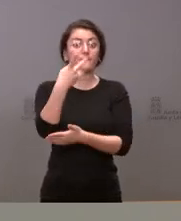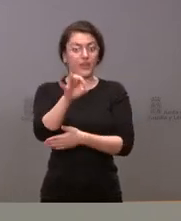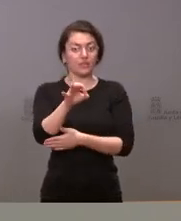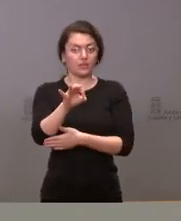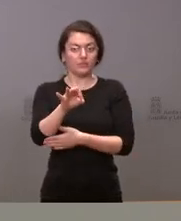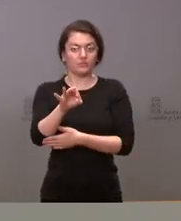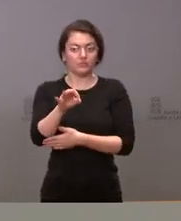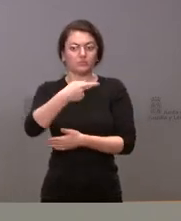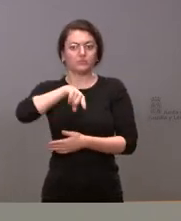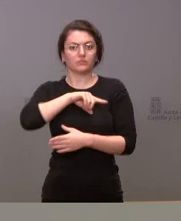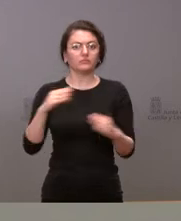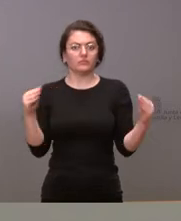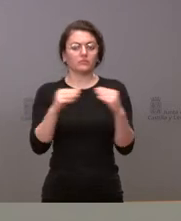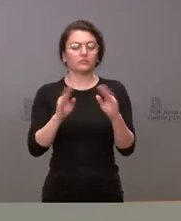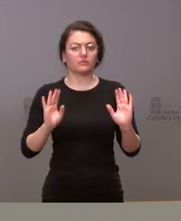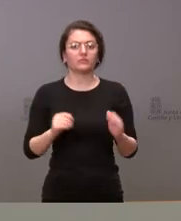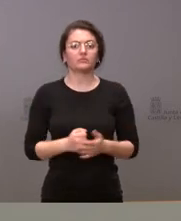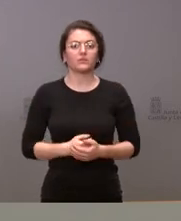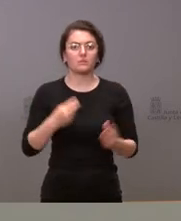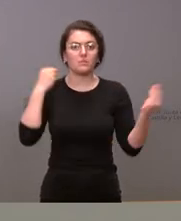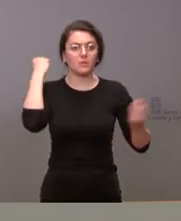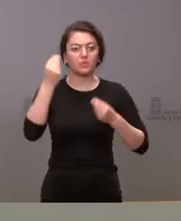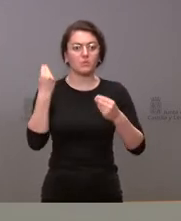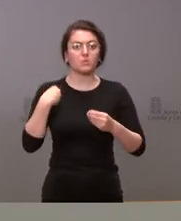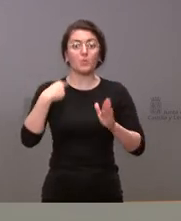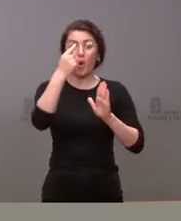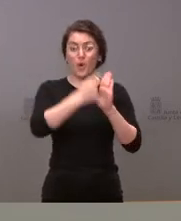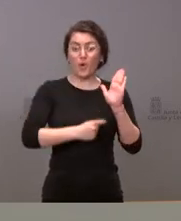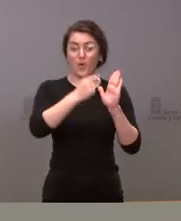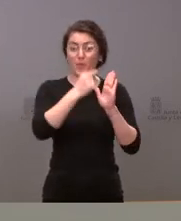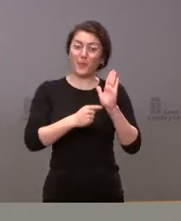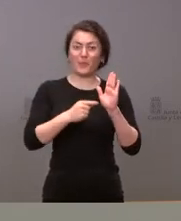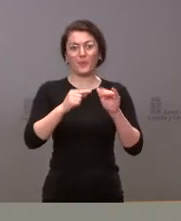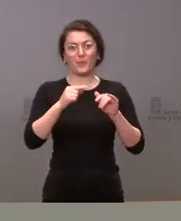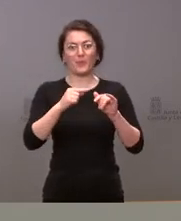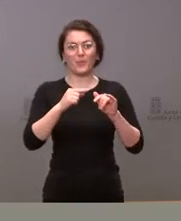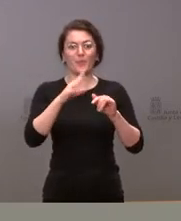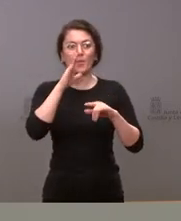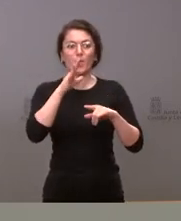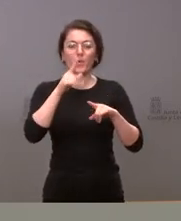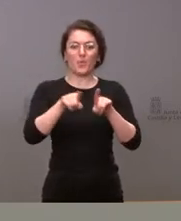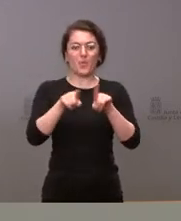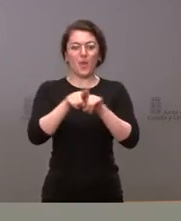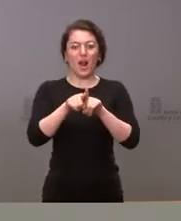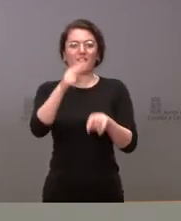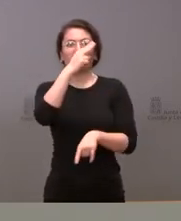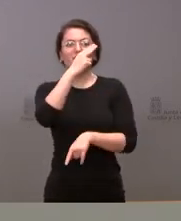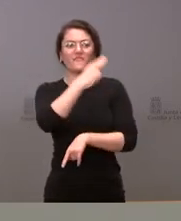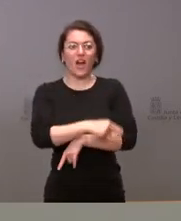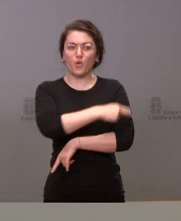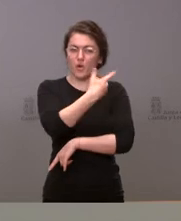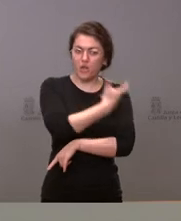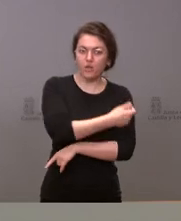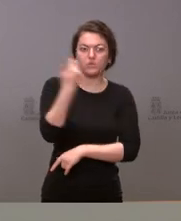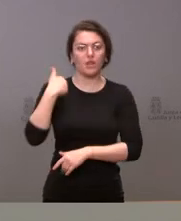señalado anteriormente creemos que las condiciones de evolución de la vacunación y de evolución de la enfermedad nos